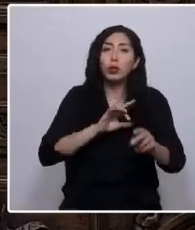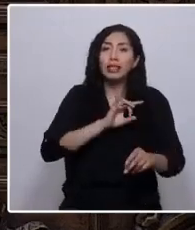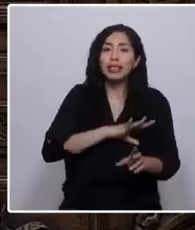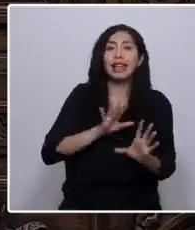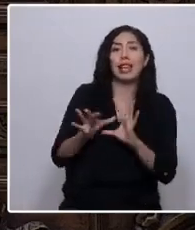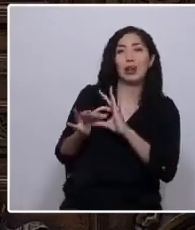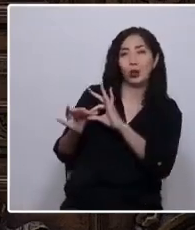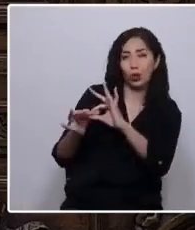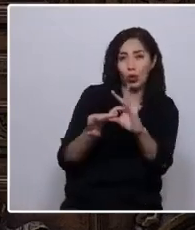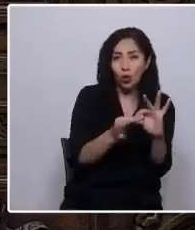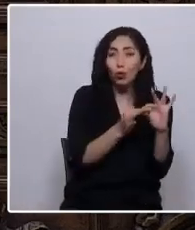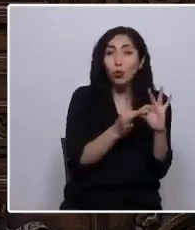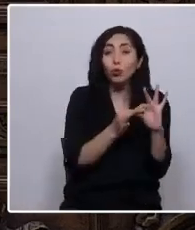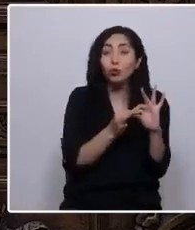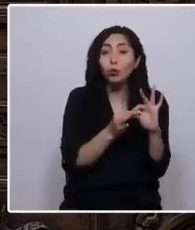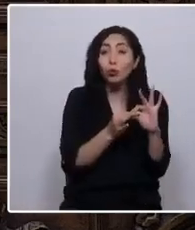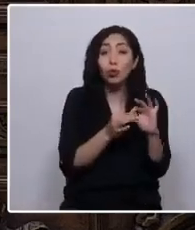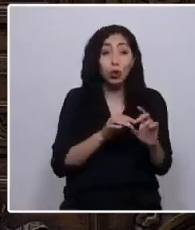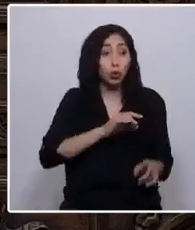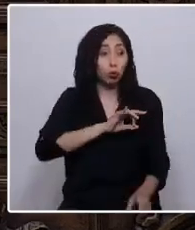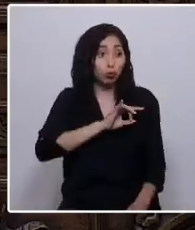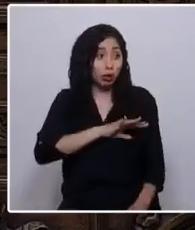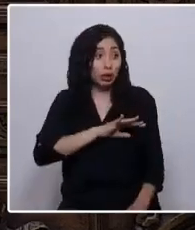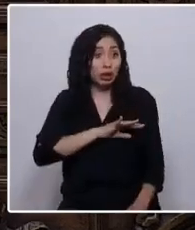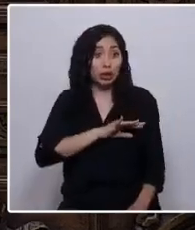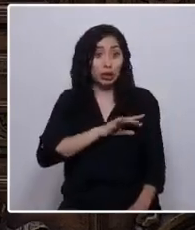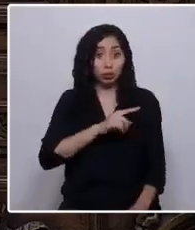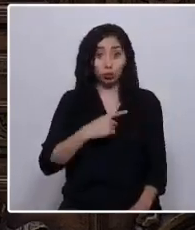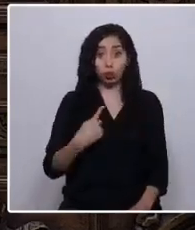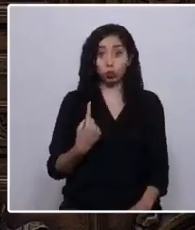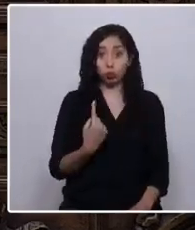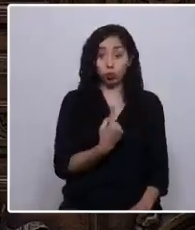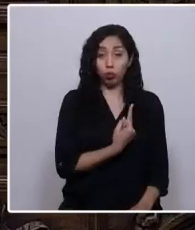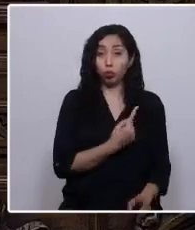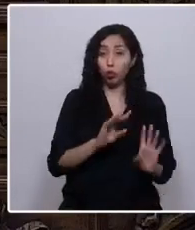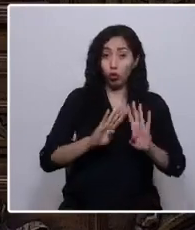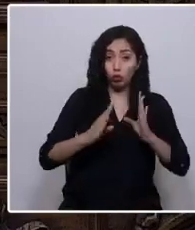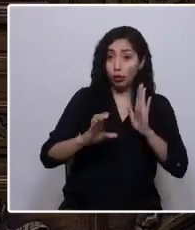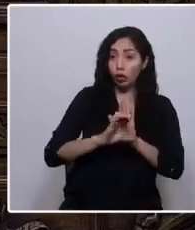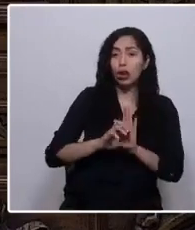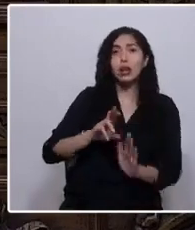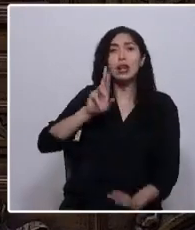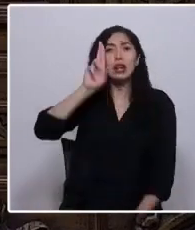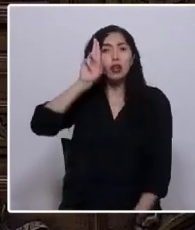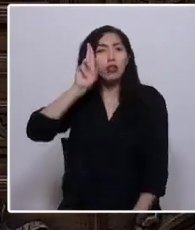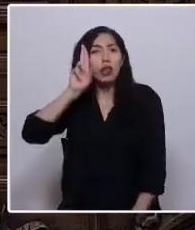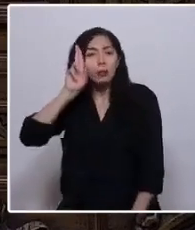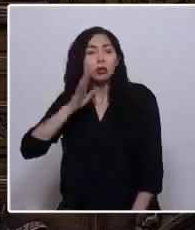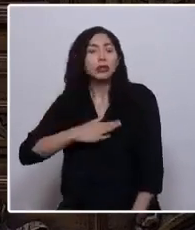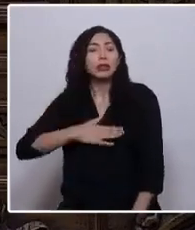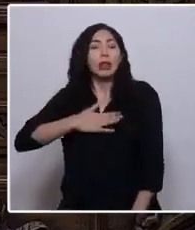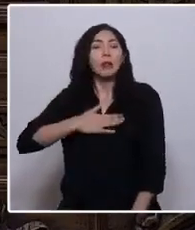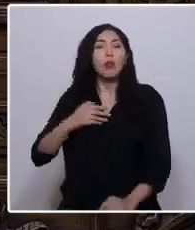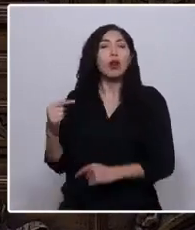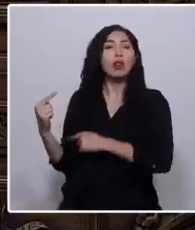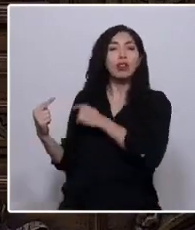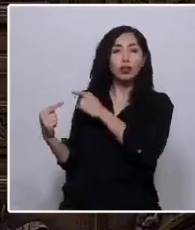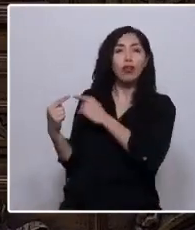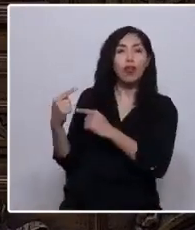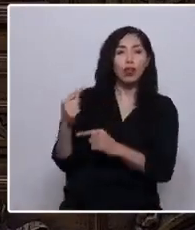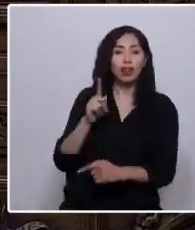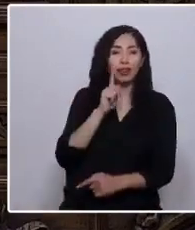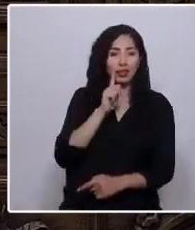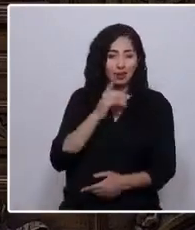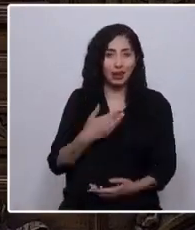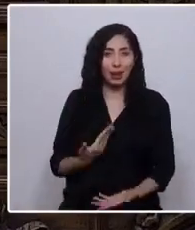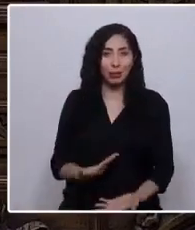que a través de nosotros, los convencionales, recordemos, sintamos la carga histórica que tenemos. Un Chile